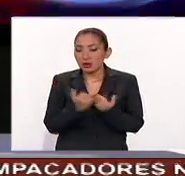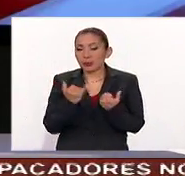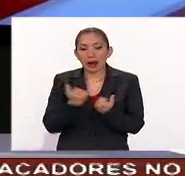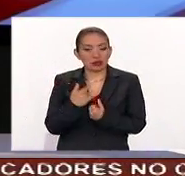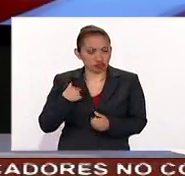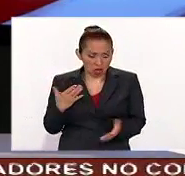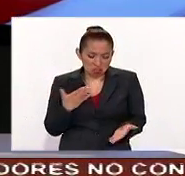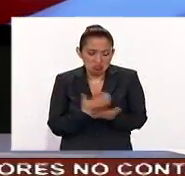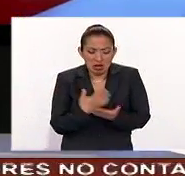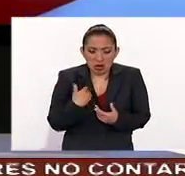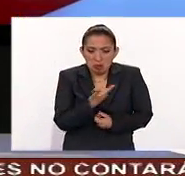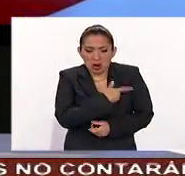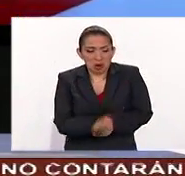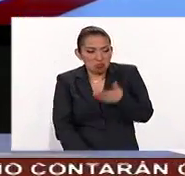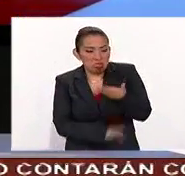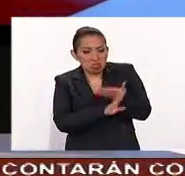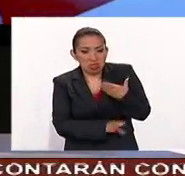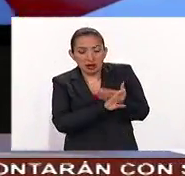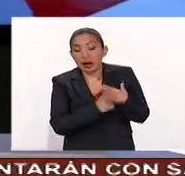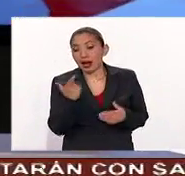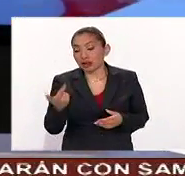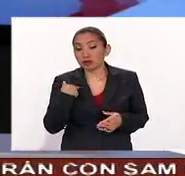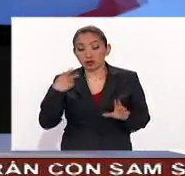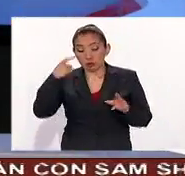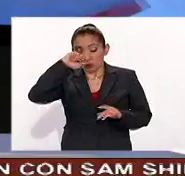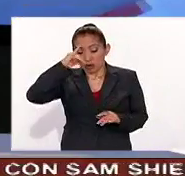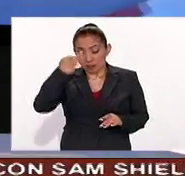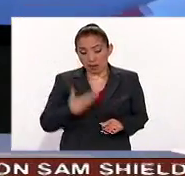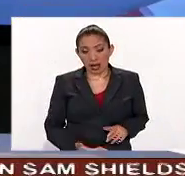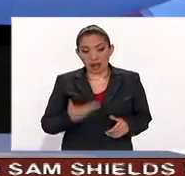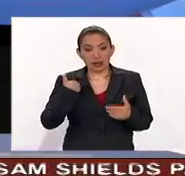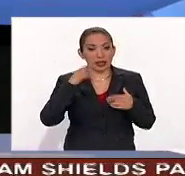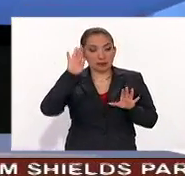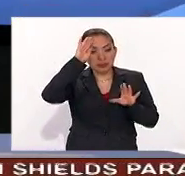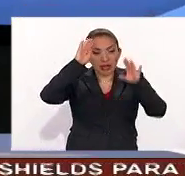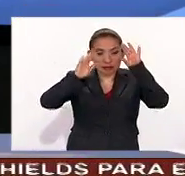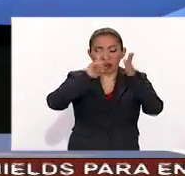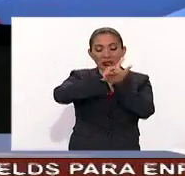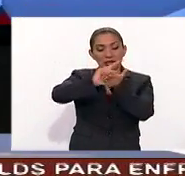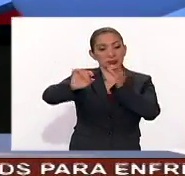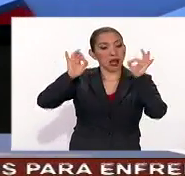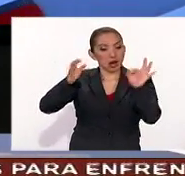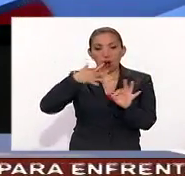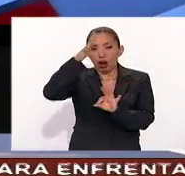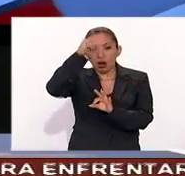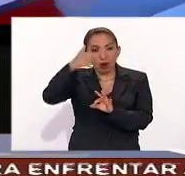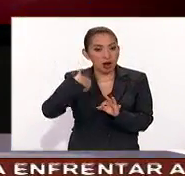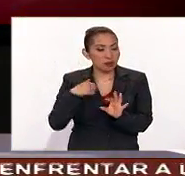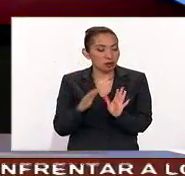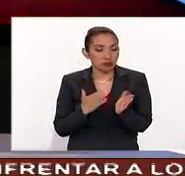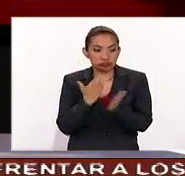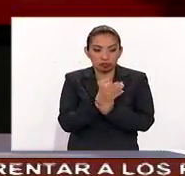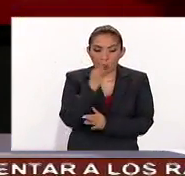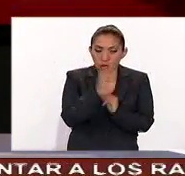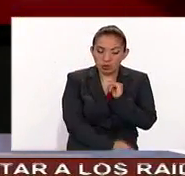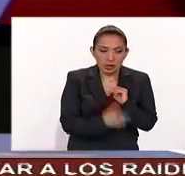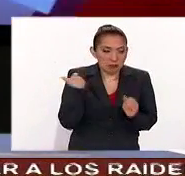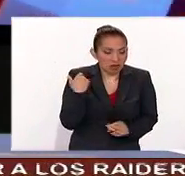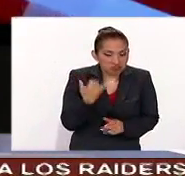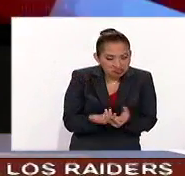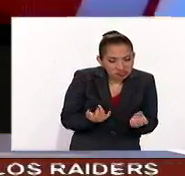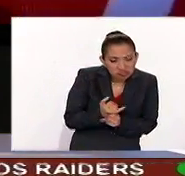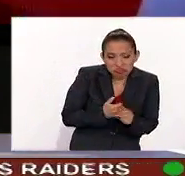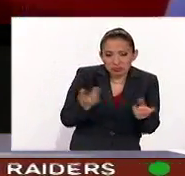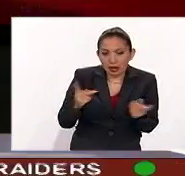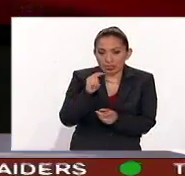algo que van en contra de pues justamente su imagen y que la piensa limpiar que no está de acuerdo y que va a ir hasta las últimas instancias